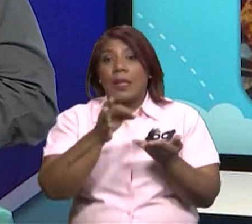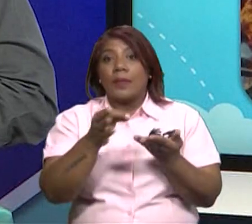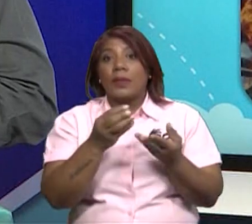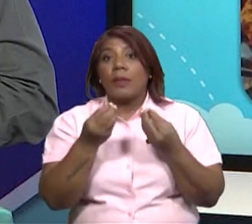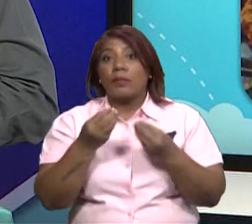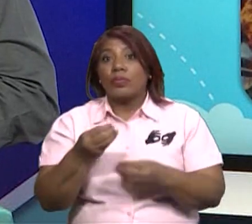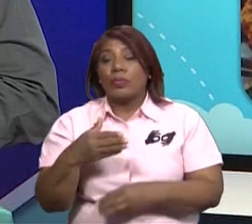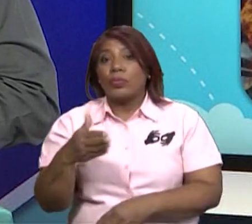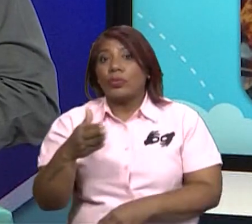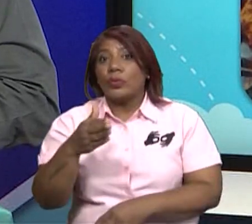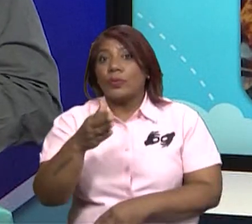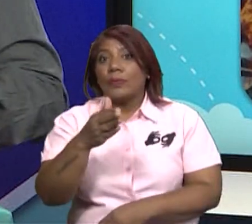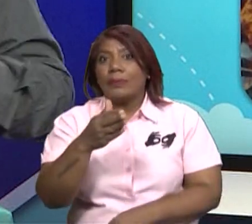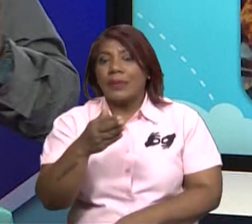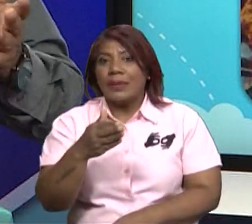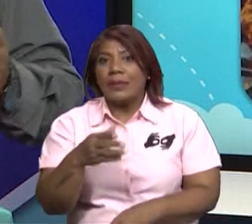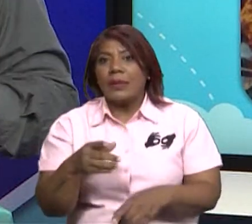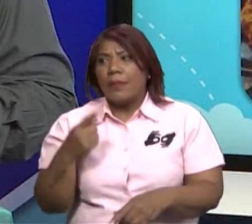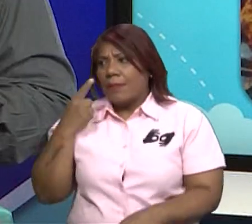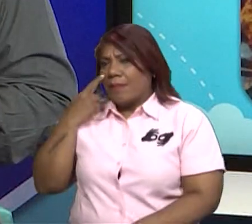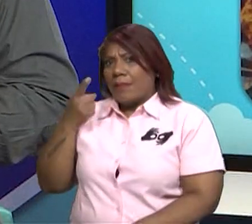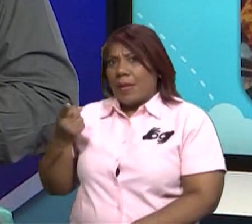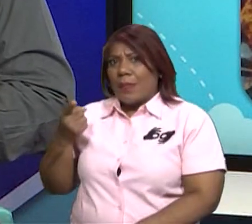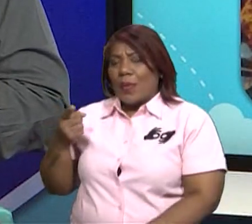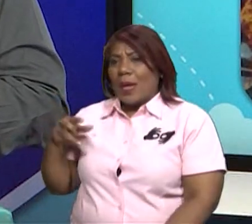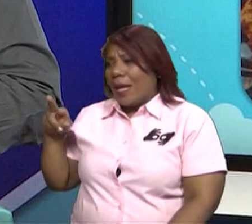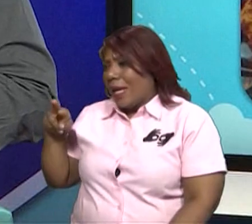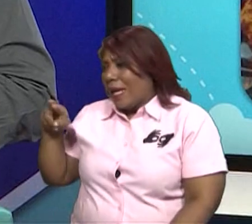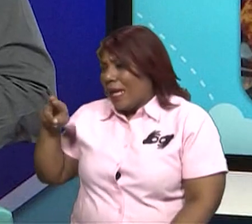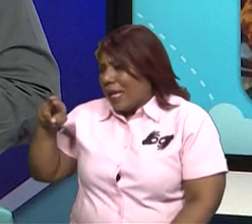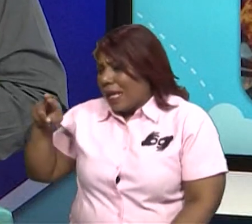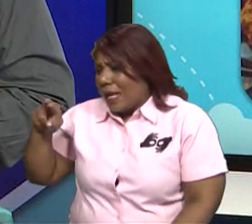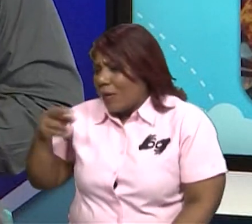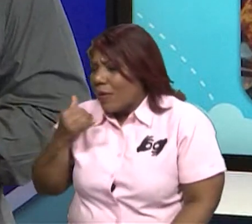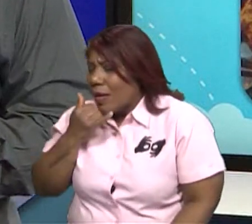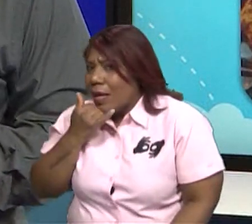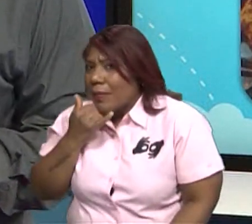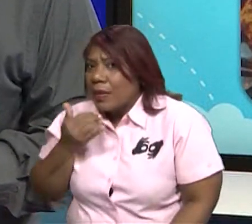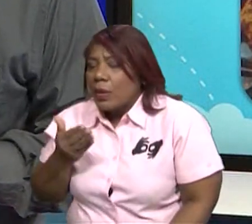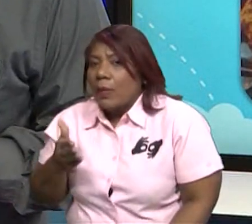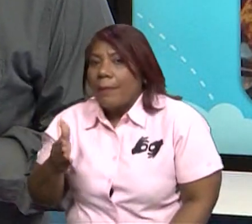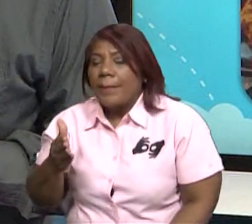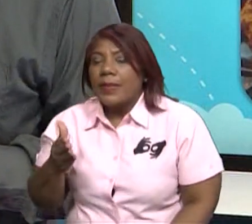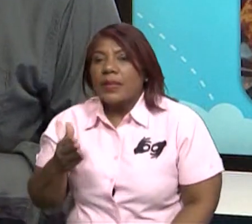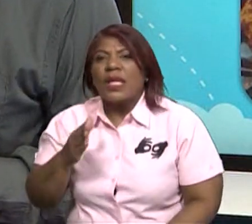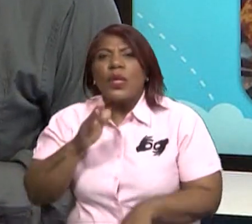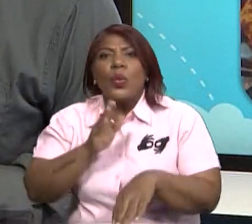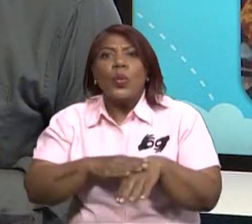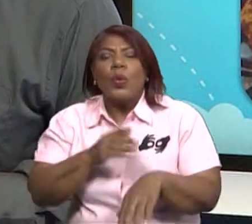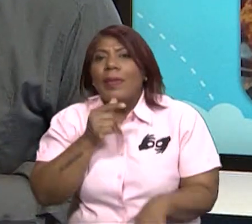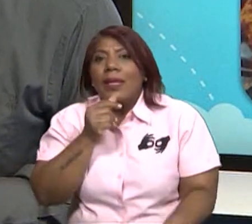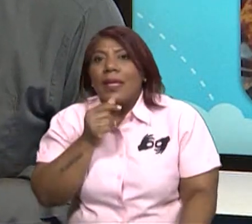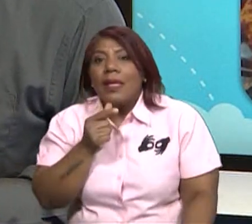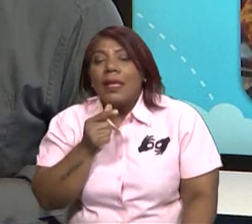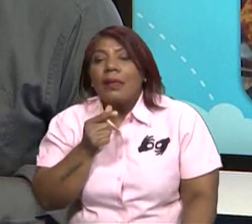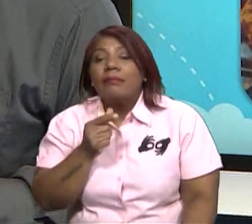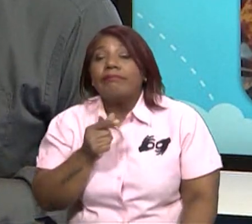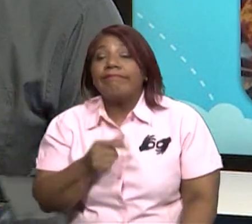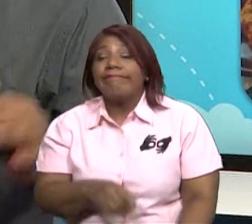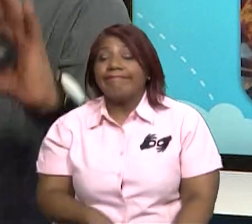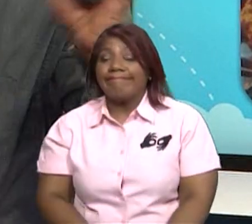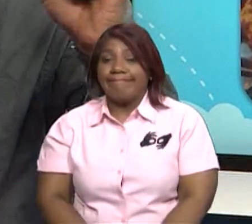en los ríos. Entonces, mis queridos estudiantes, ¿de quién es la culpa? De nosotros.